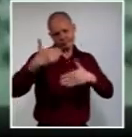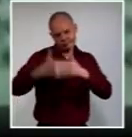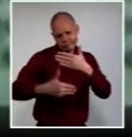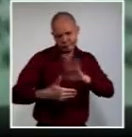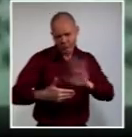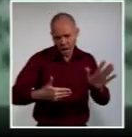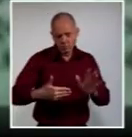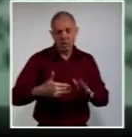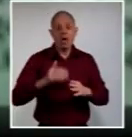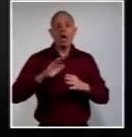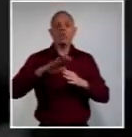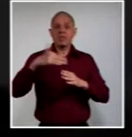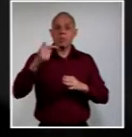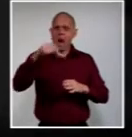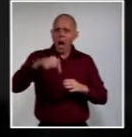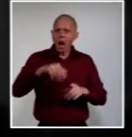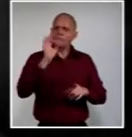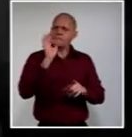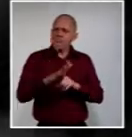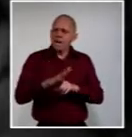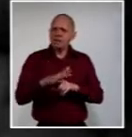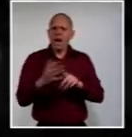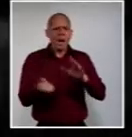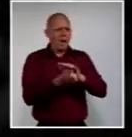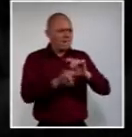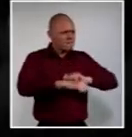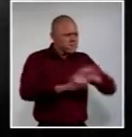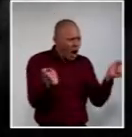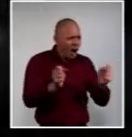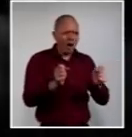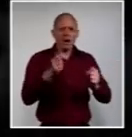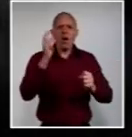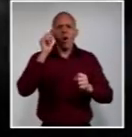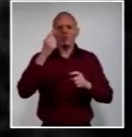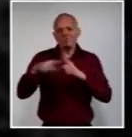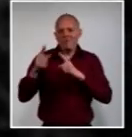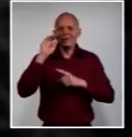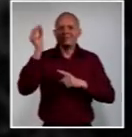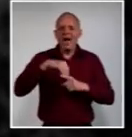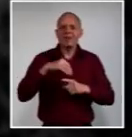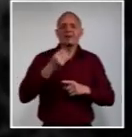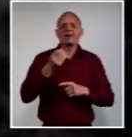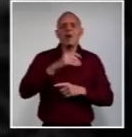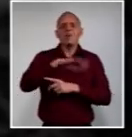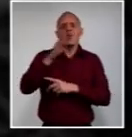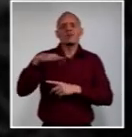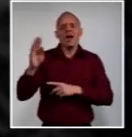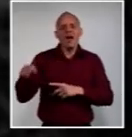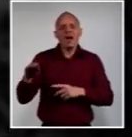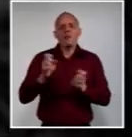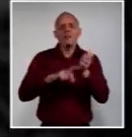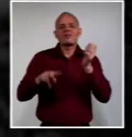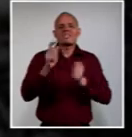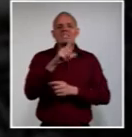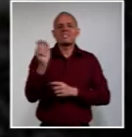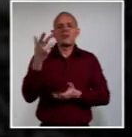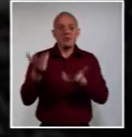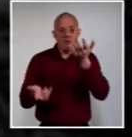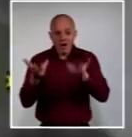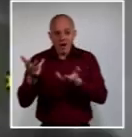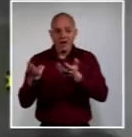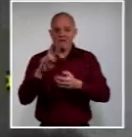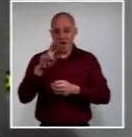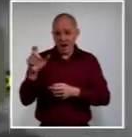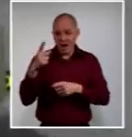terroristas, el alzamiento en las montañas del centro de Cuba de grupos armados que asesinaban campesinos, la